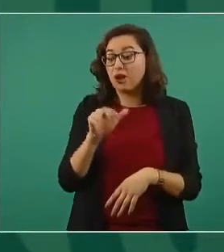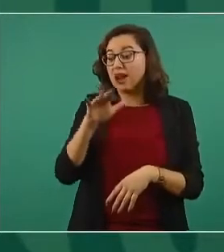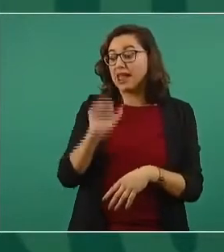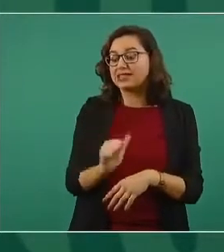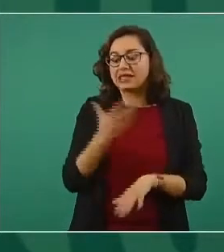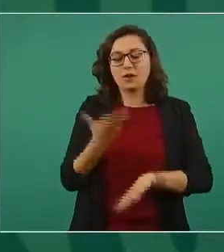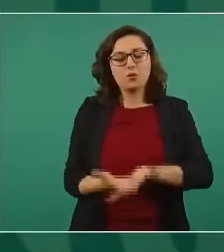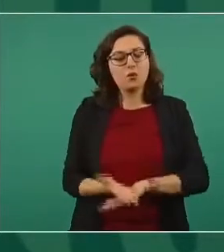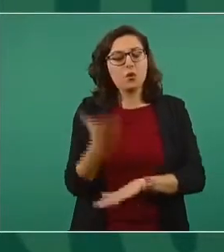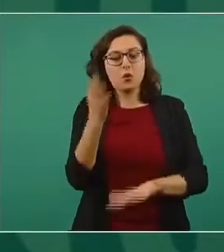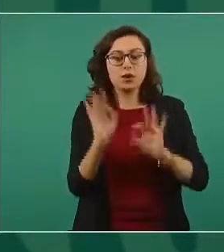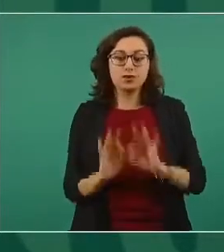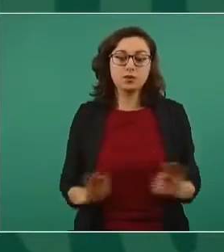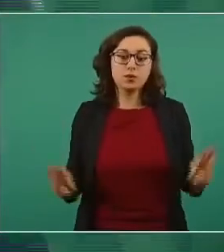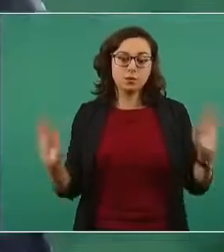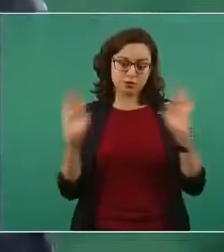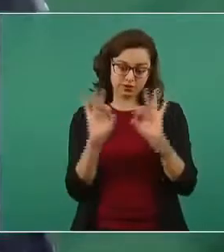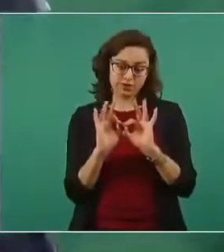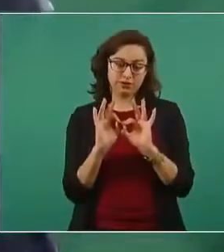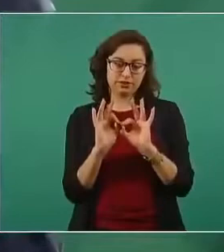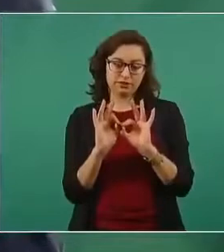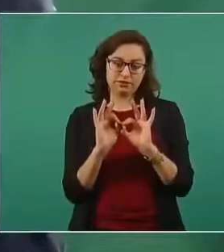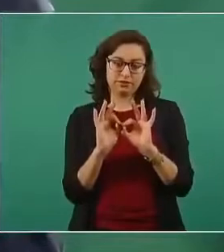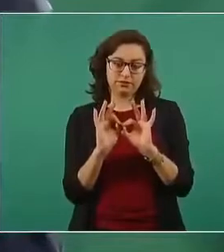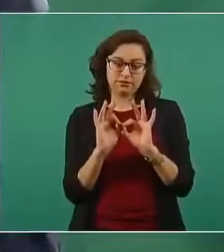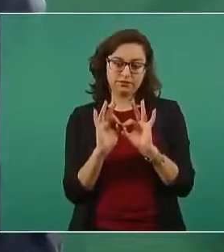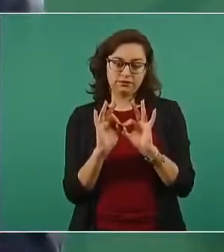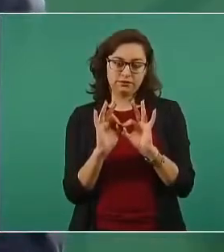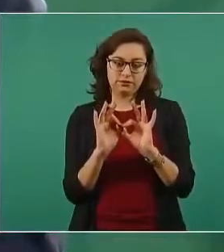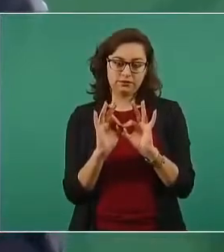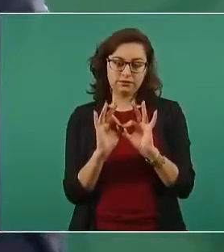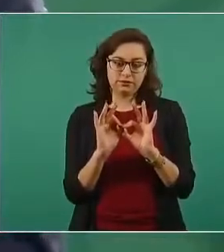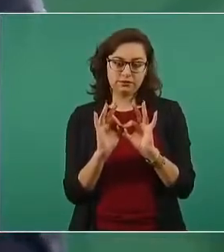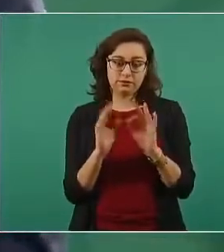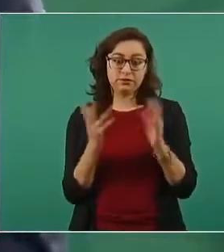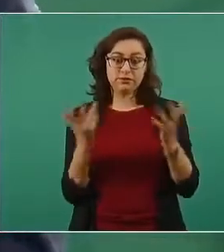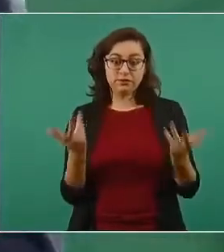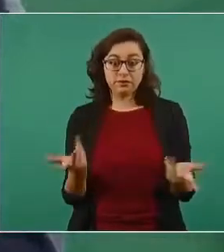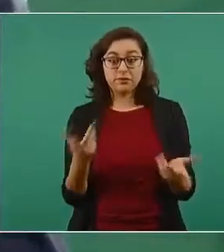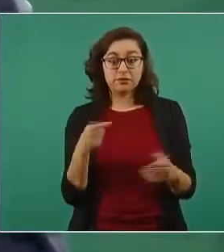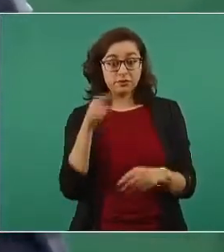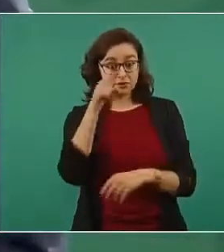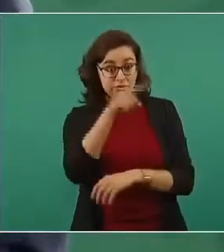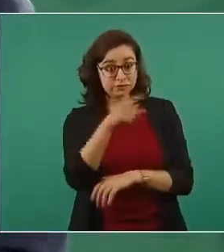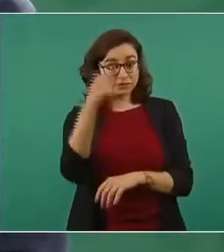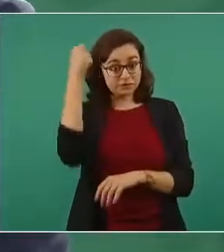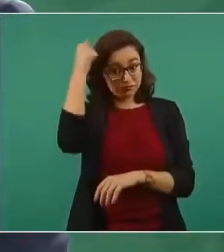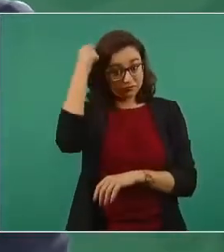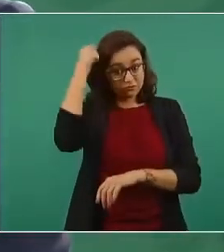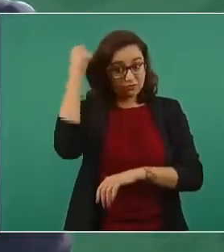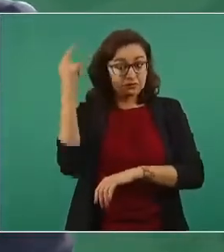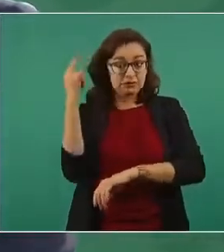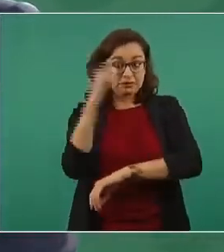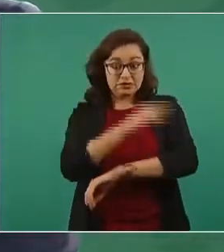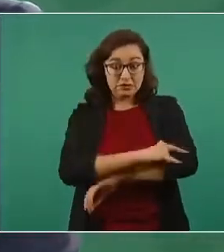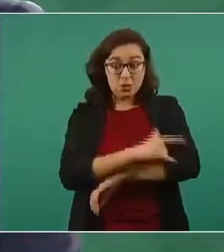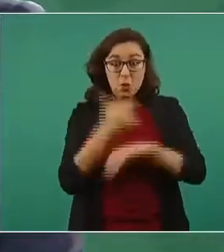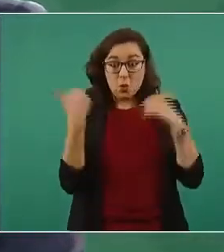¿Quién nos salvó de este pantano, de este fango,